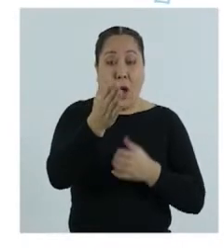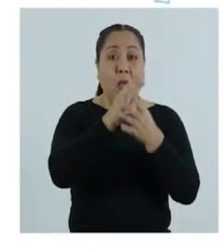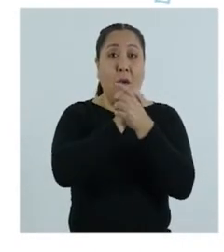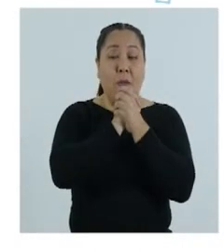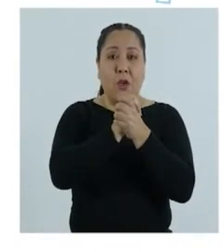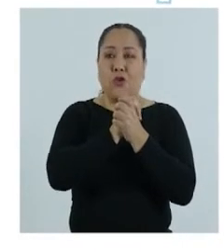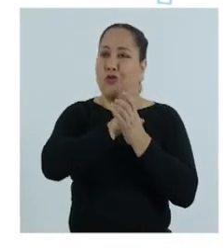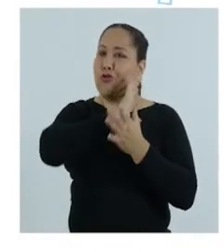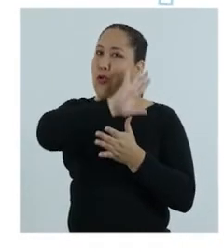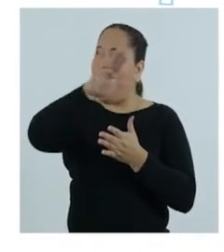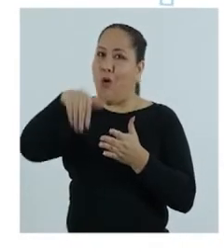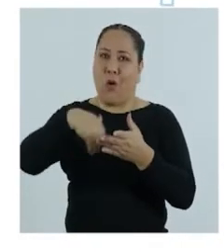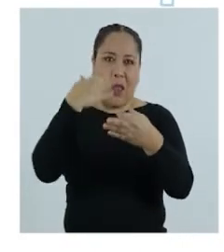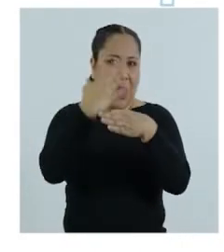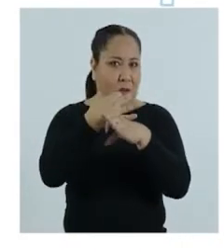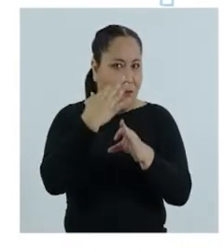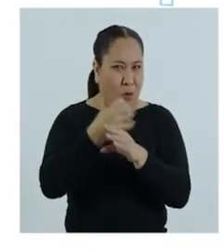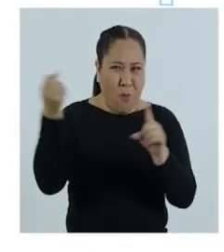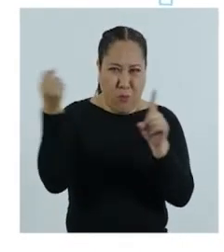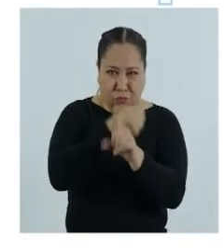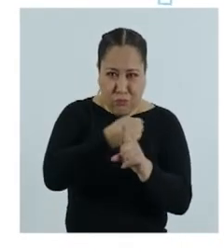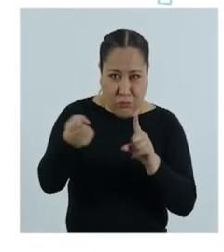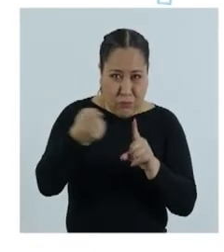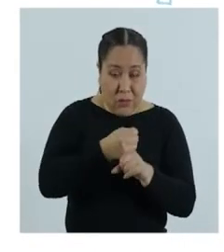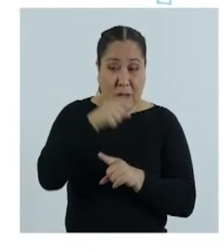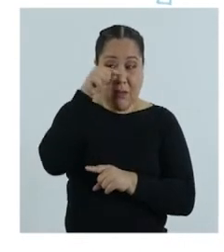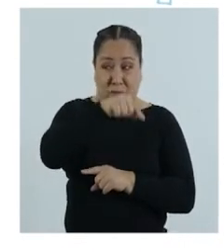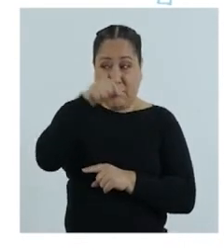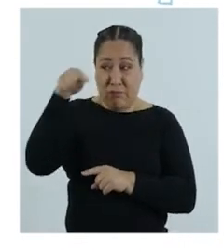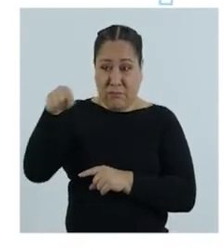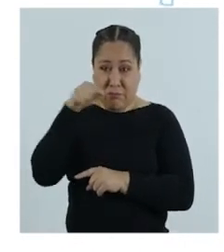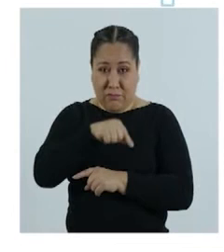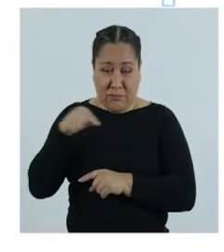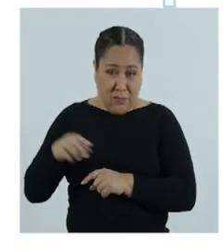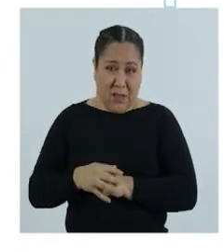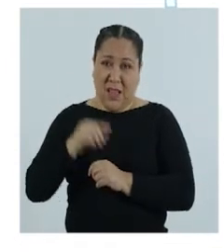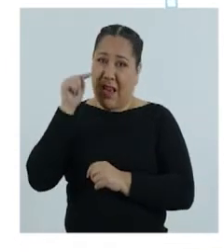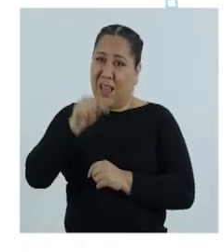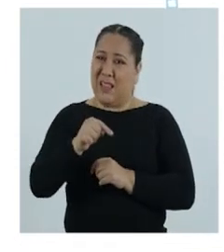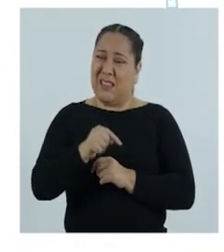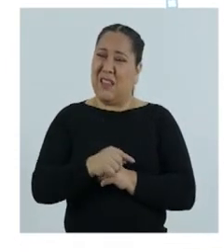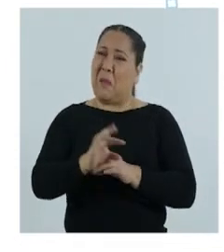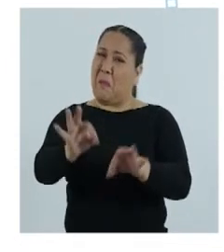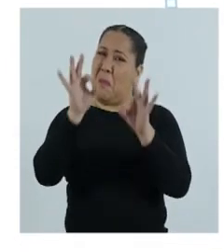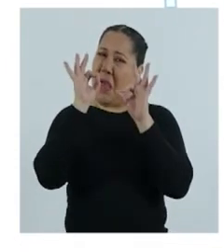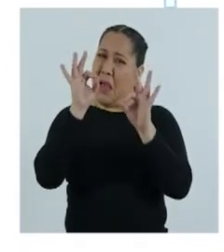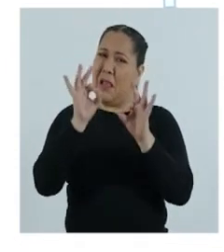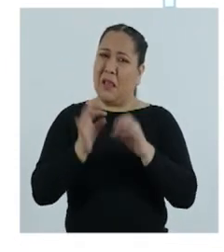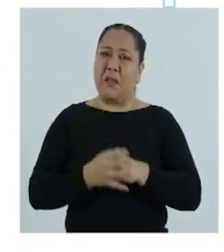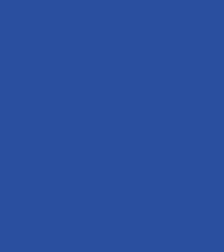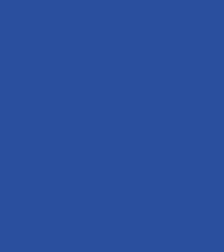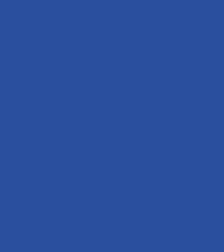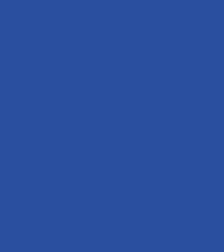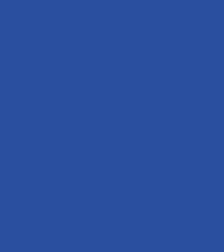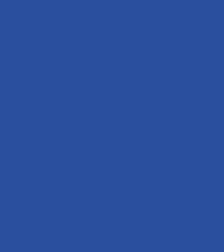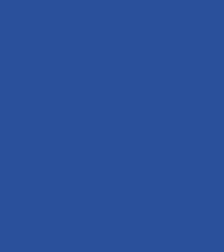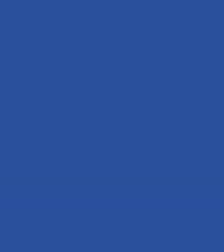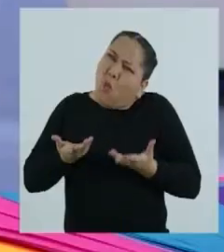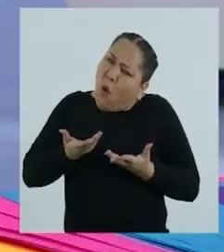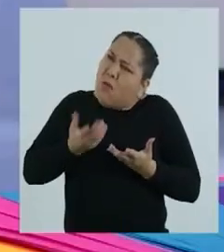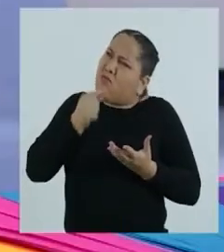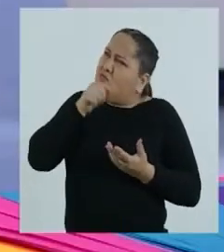Recuerden, amigos, que todos los casos de violencia pueden tener consecuencias infortunadas.